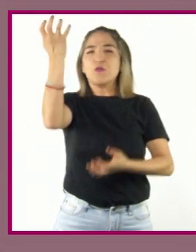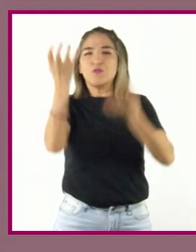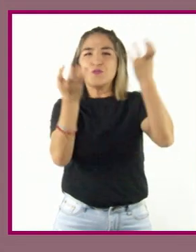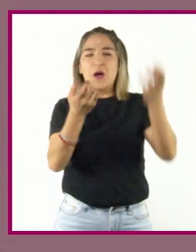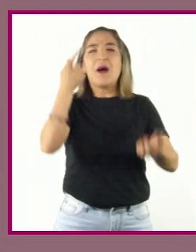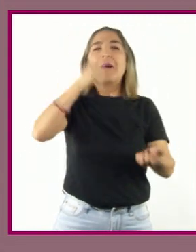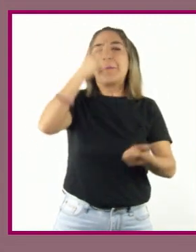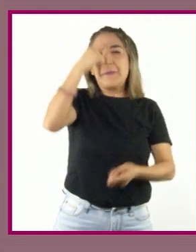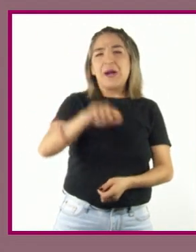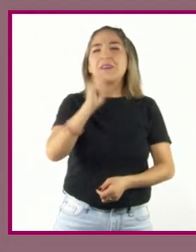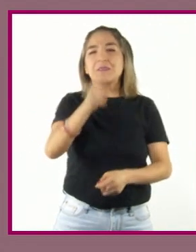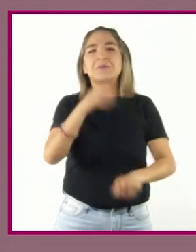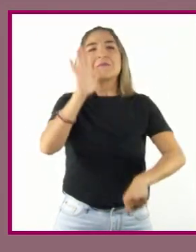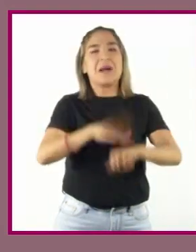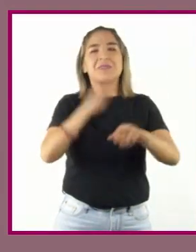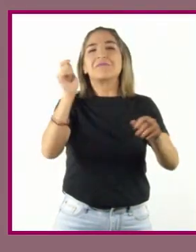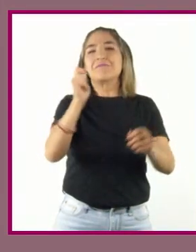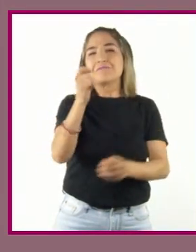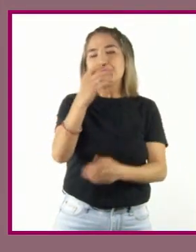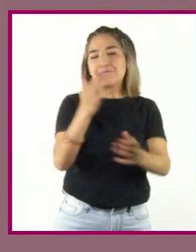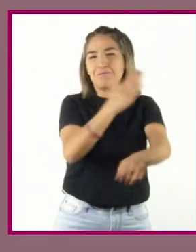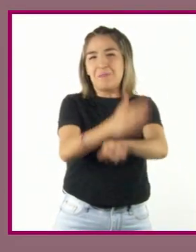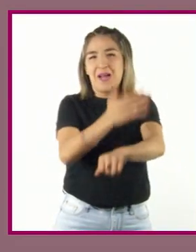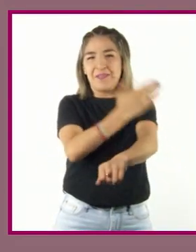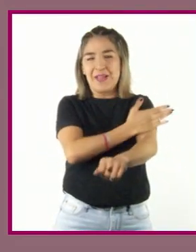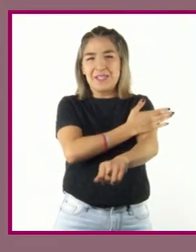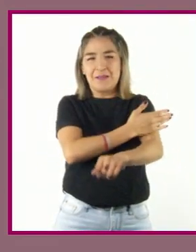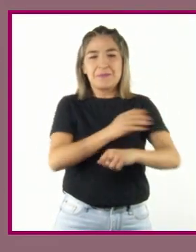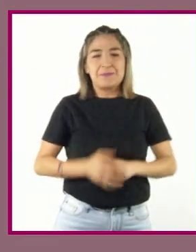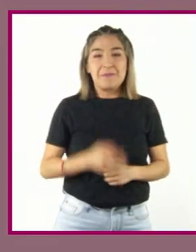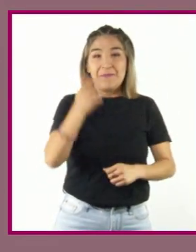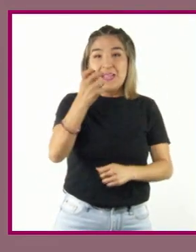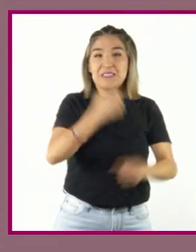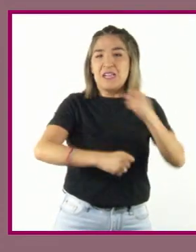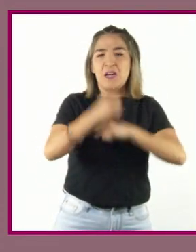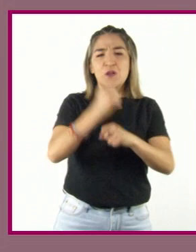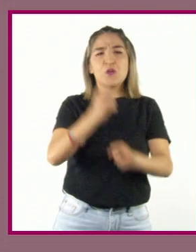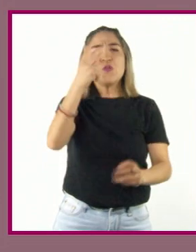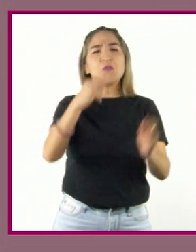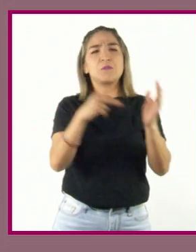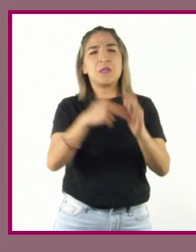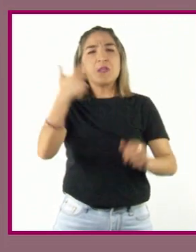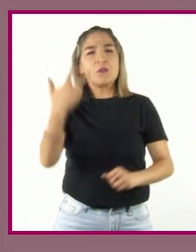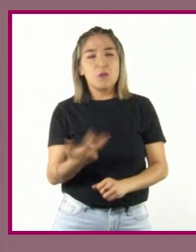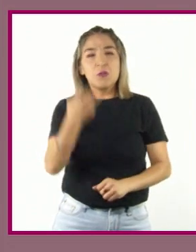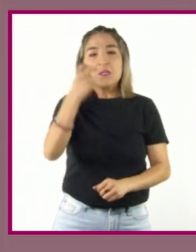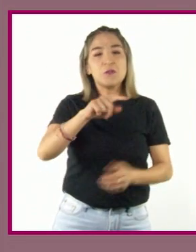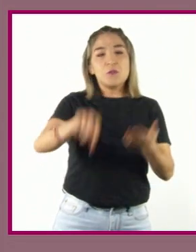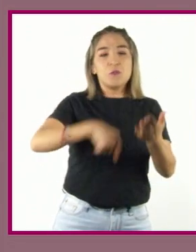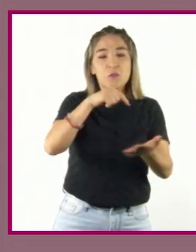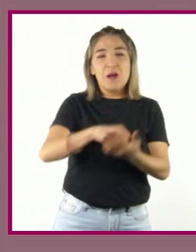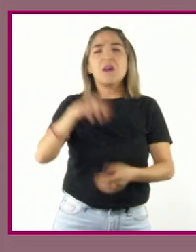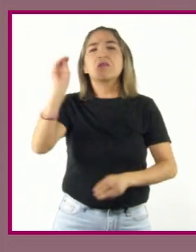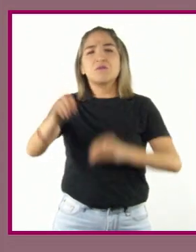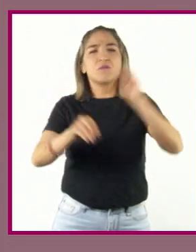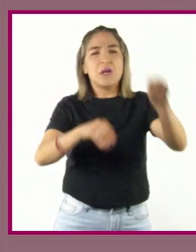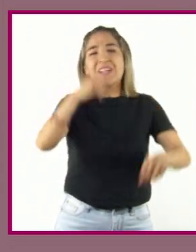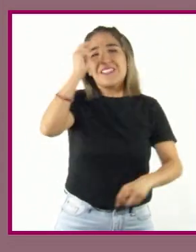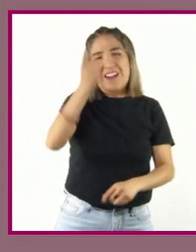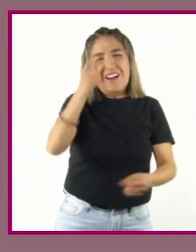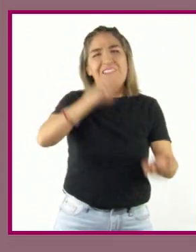explotan para obtener maderas. Desde el año 2008, los recursos forestales de la comunidad estaban siendo